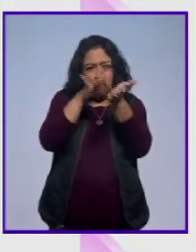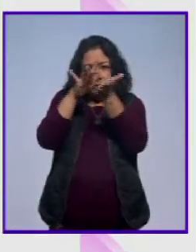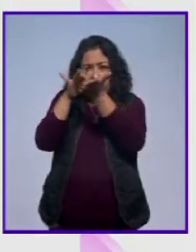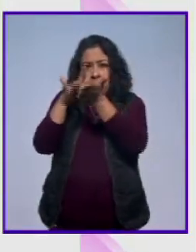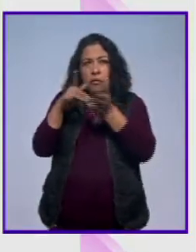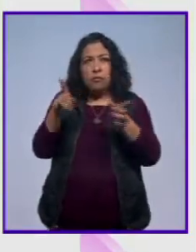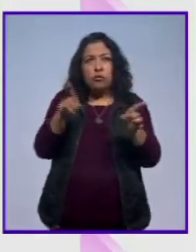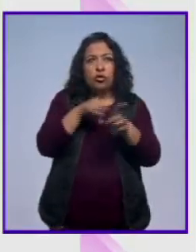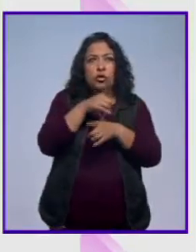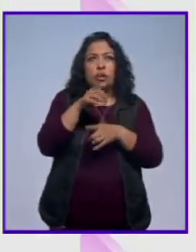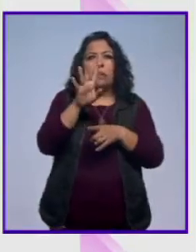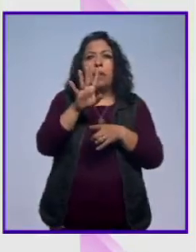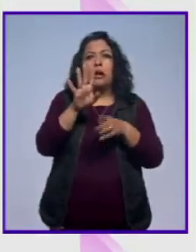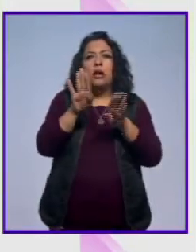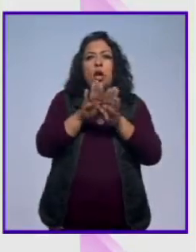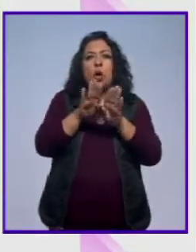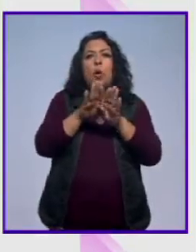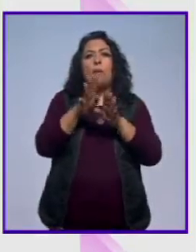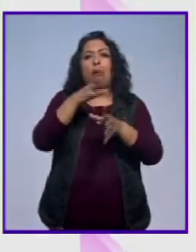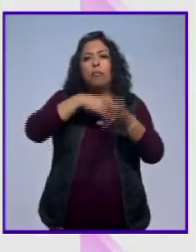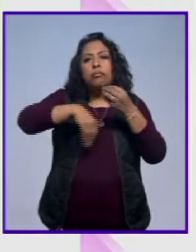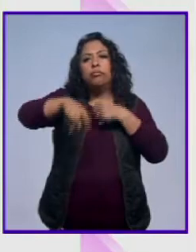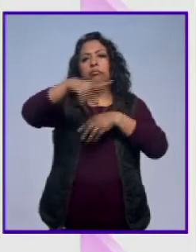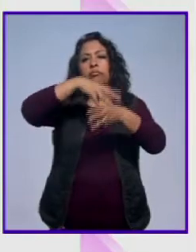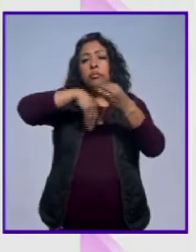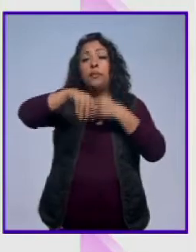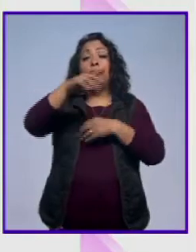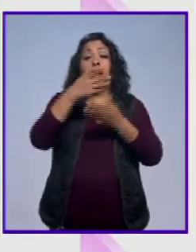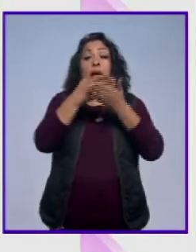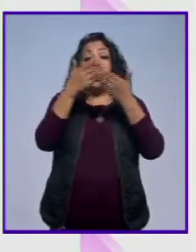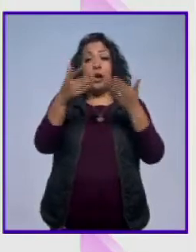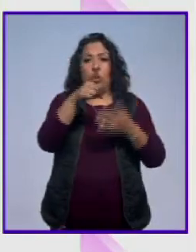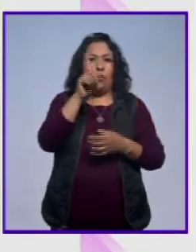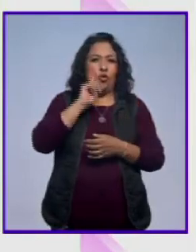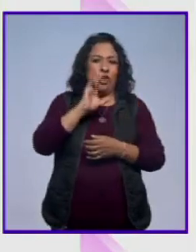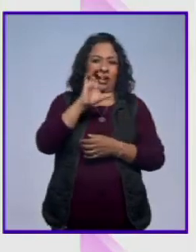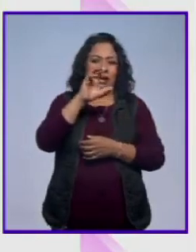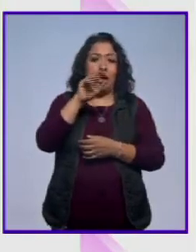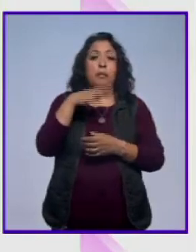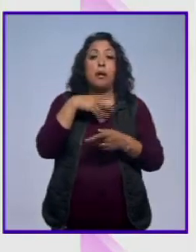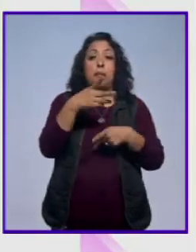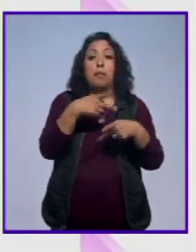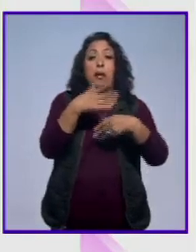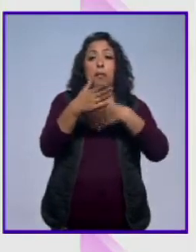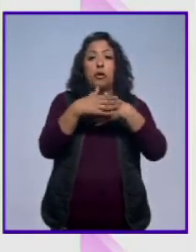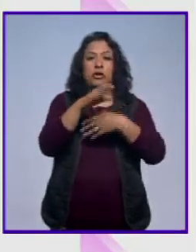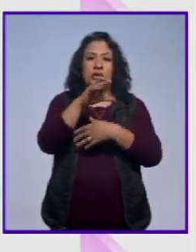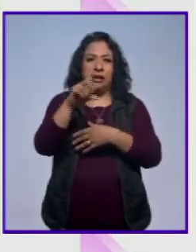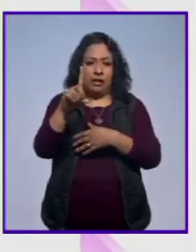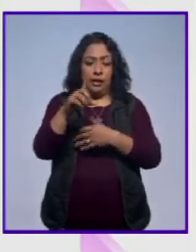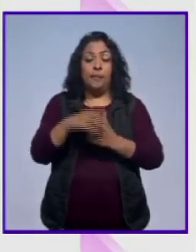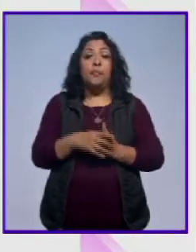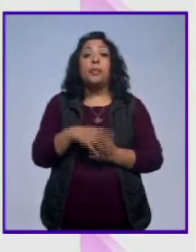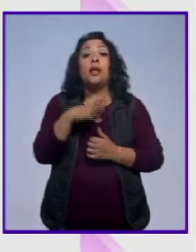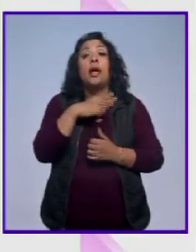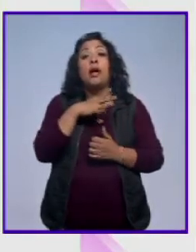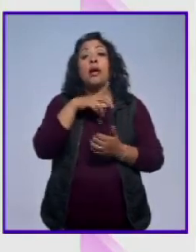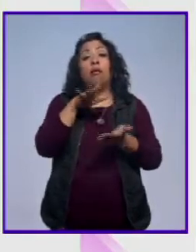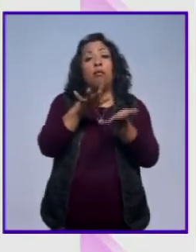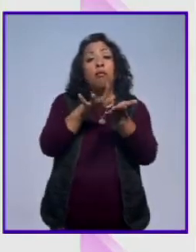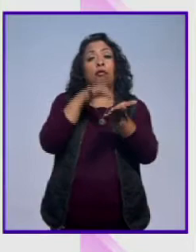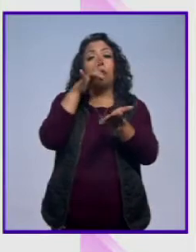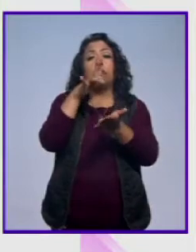la música de ida y vuelta. Actualmente, Carmen París está preparando su próxima producción discográfica, que tendrá una